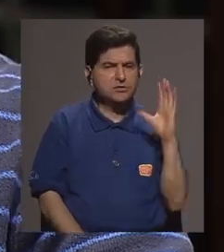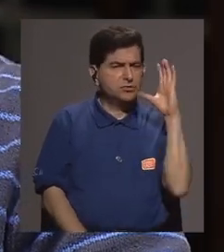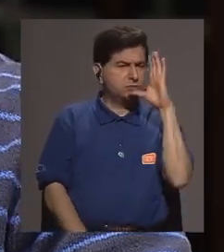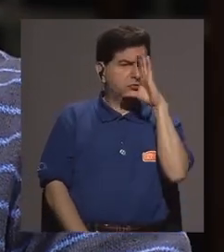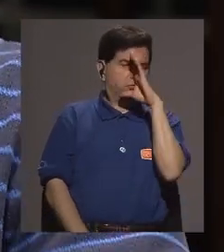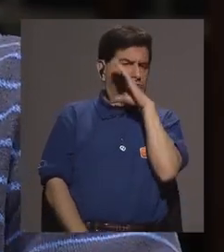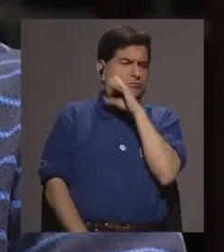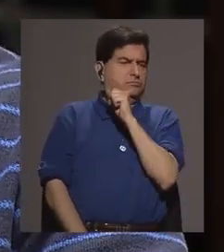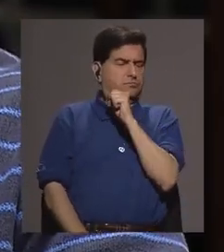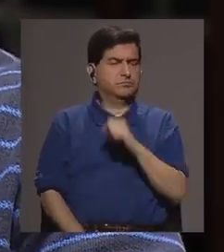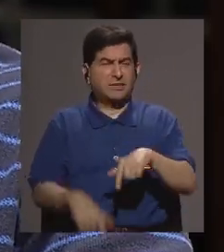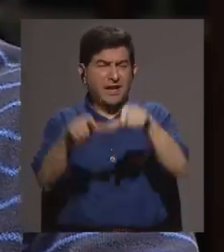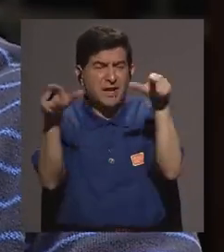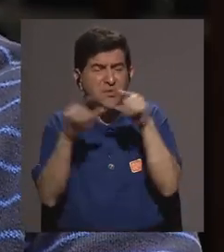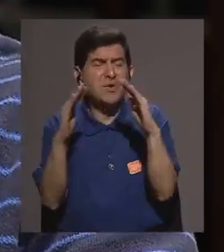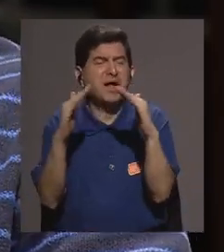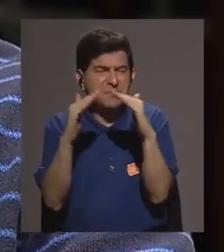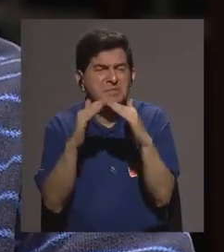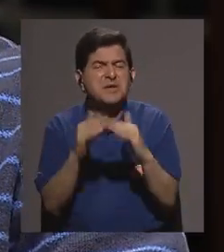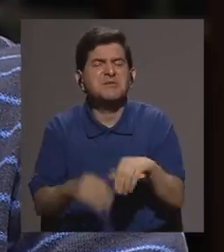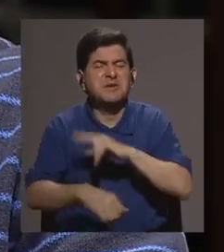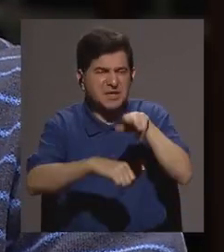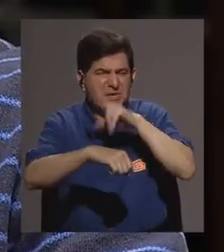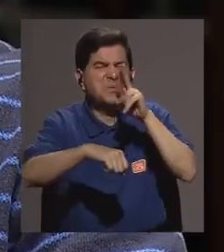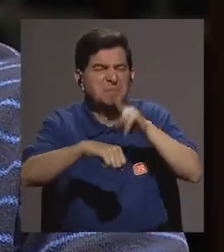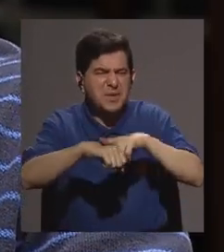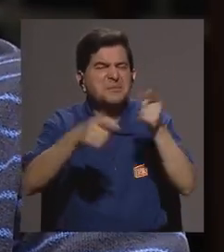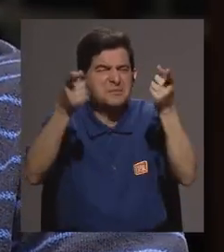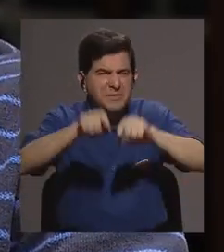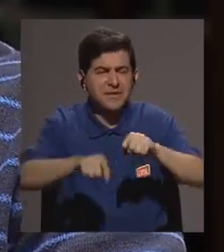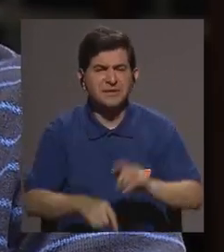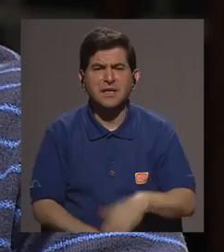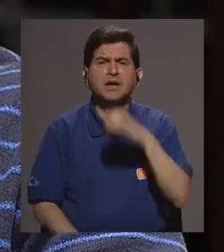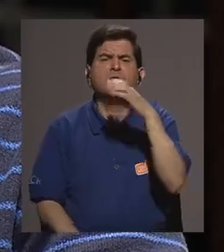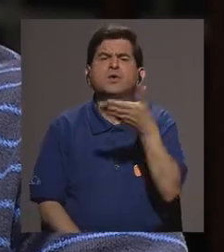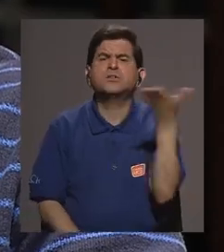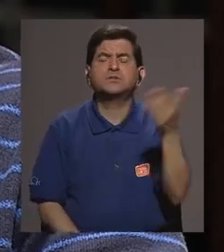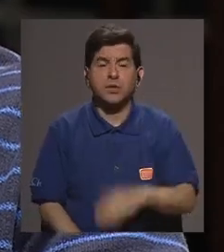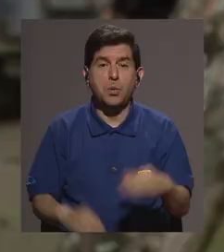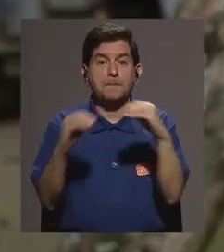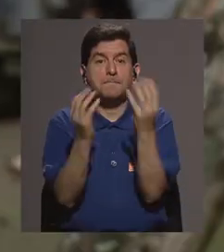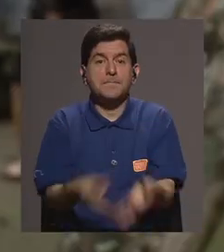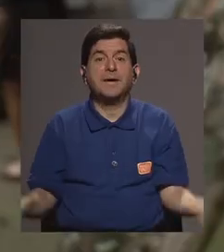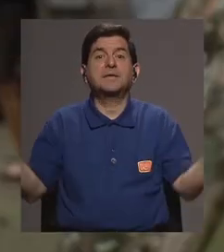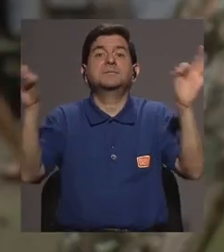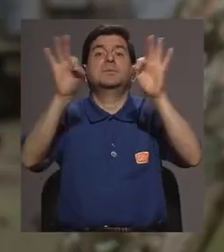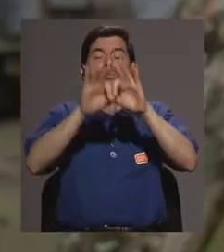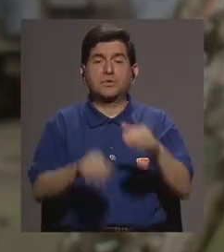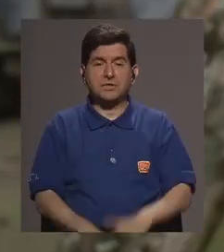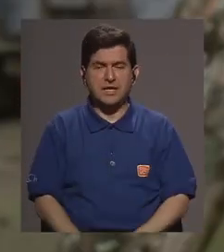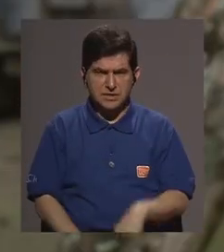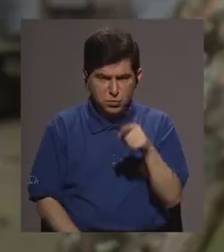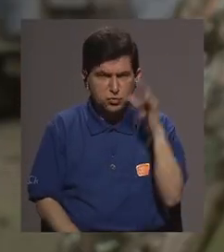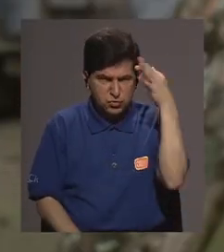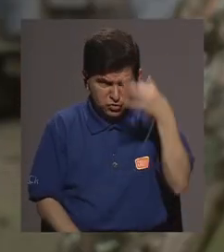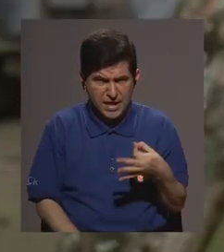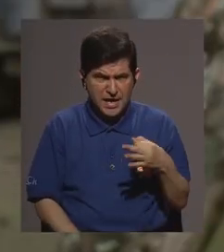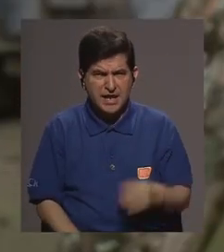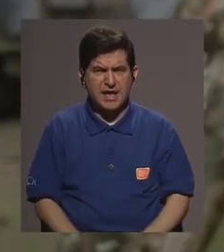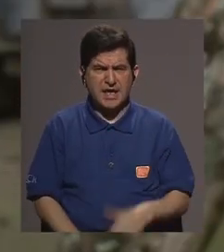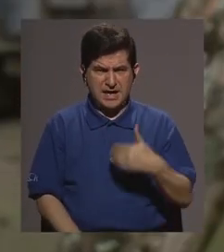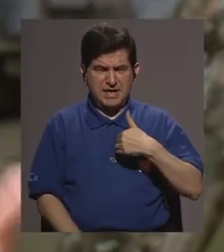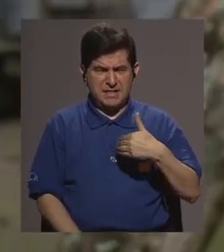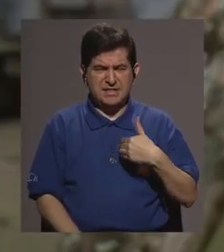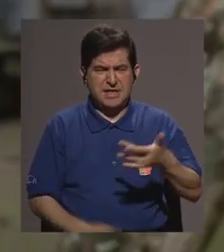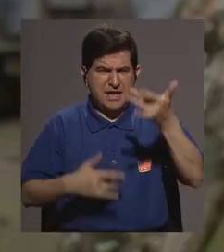la sospecha ¿verdad? porque vive en una zona donde clásicamente ¿qué es lo que se recomienda en ese caso? lo más importante es tienes la sospecha de tener